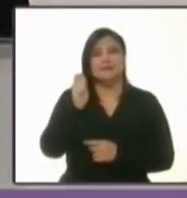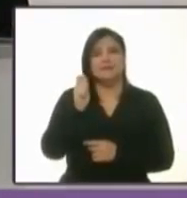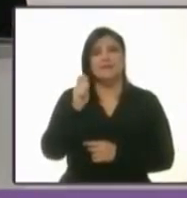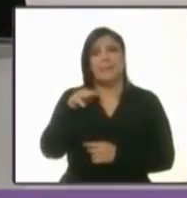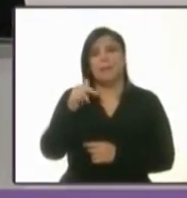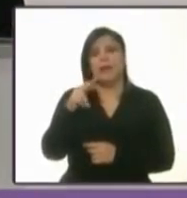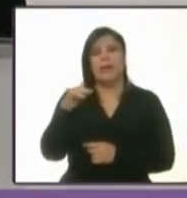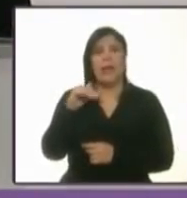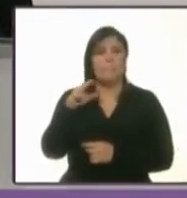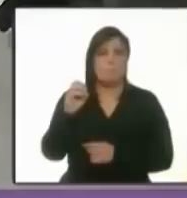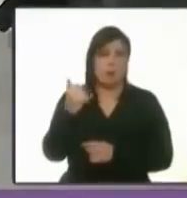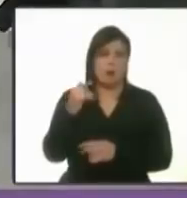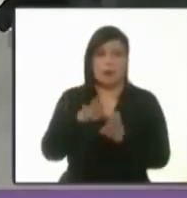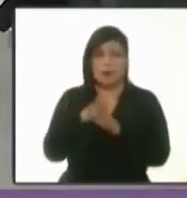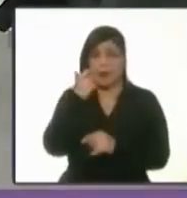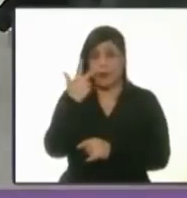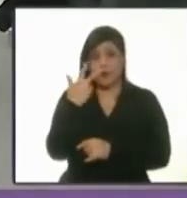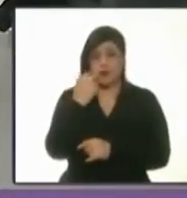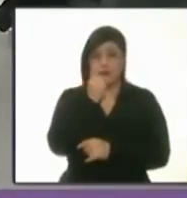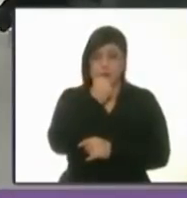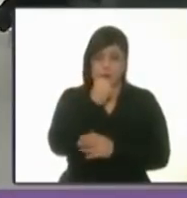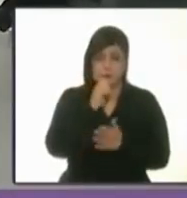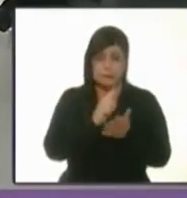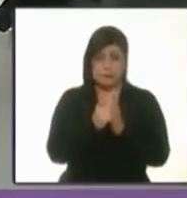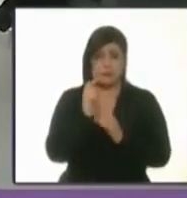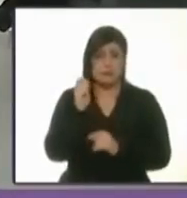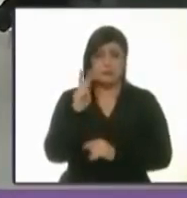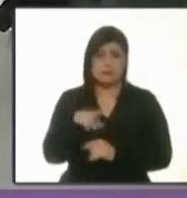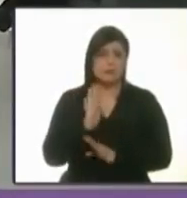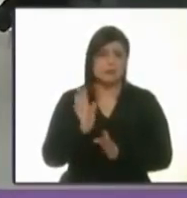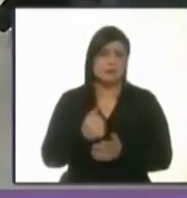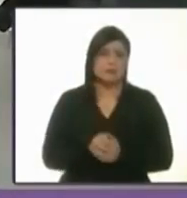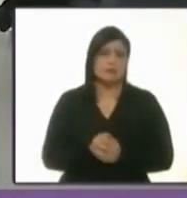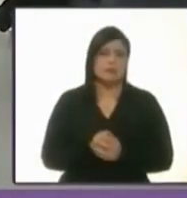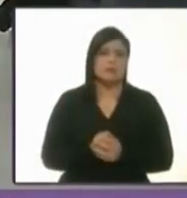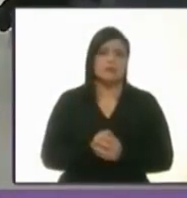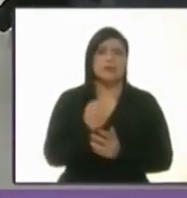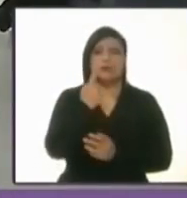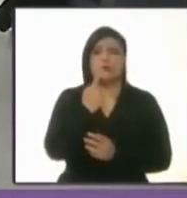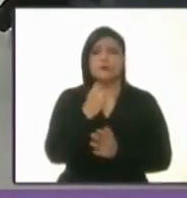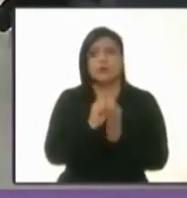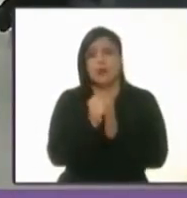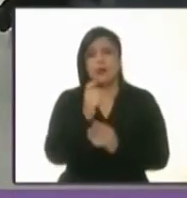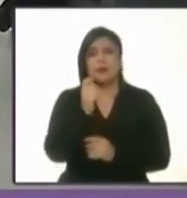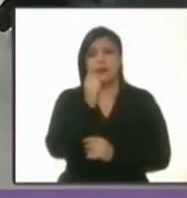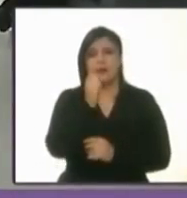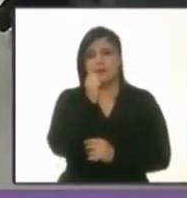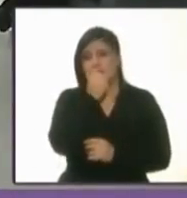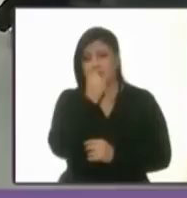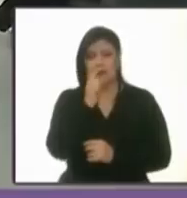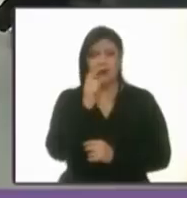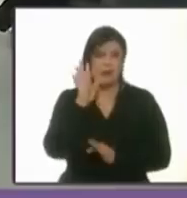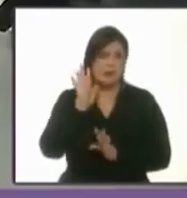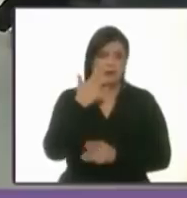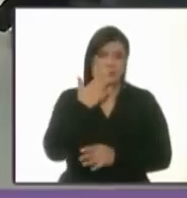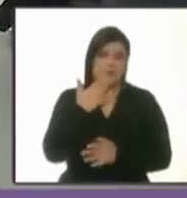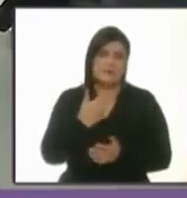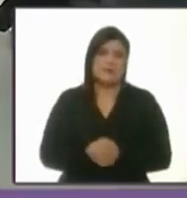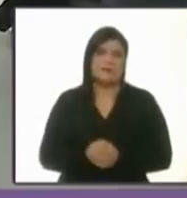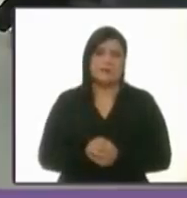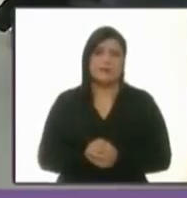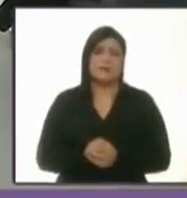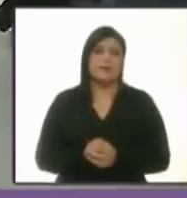la candidata Mariana Boy. ¿Le gustaría usar el tiempo? Un segundo candidata Lorena. Muy bien.